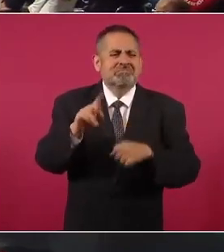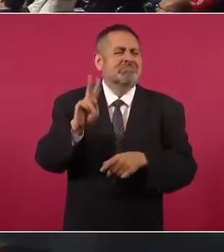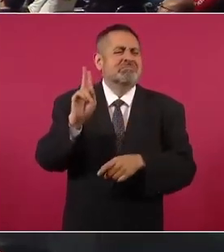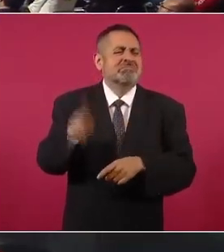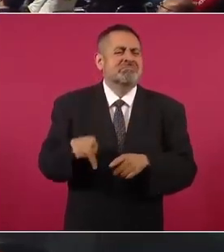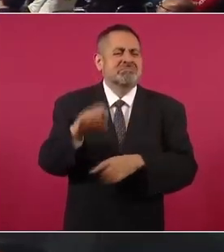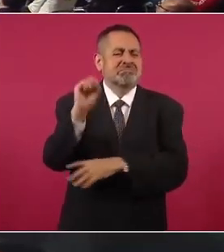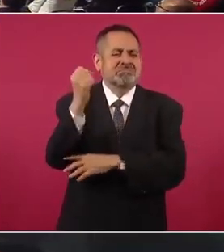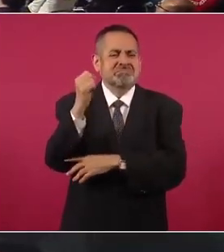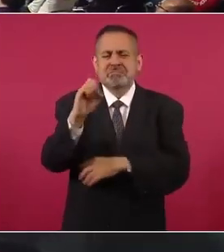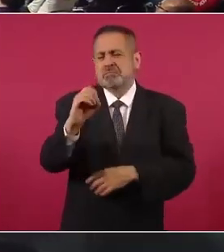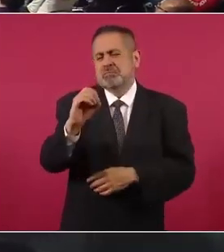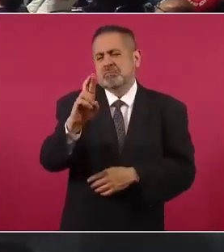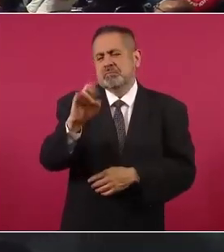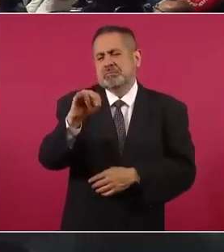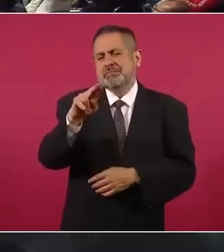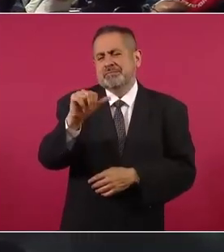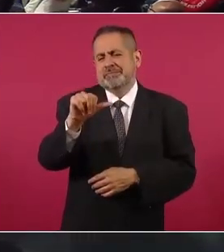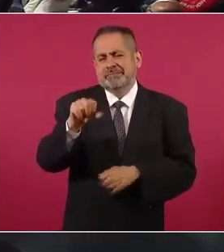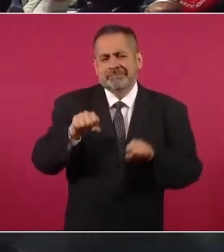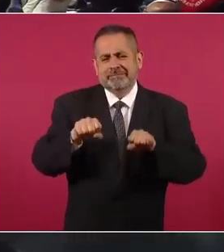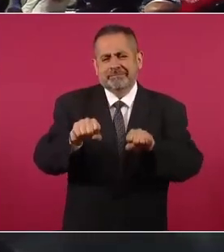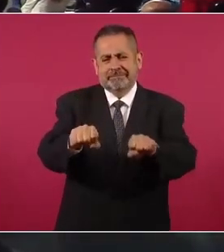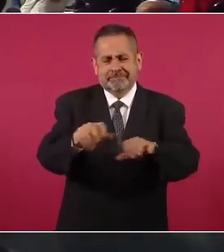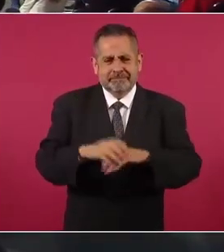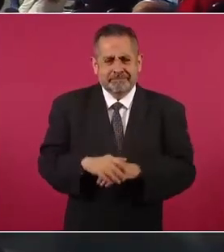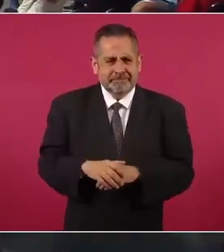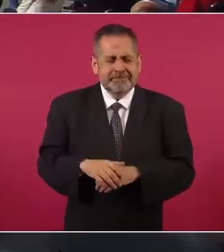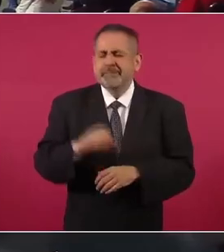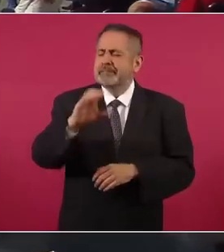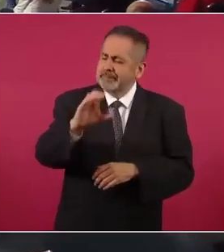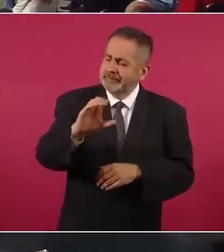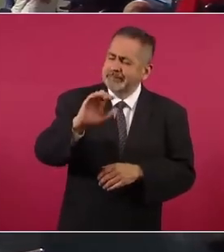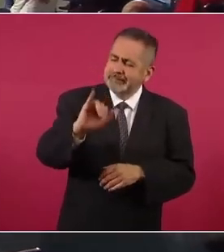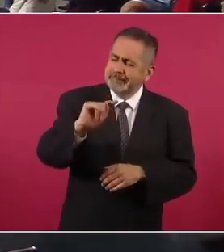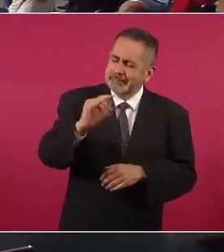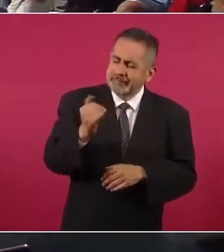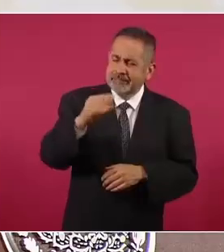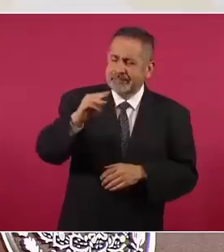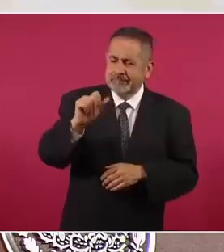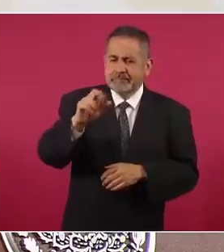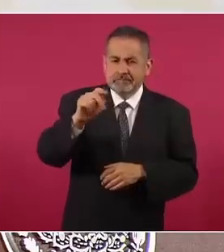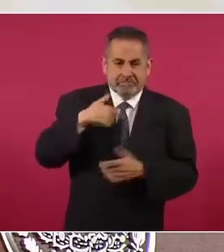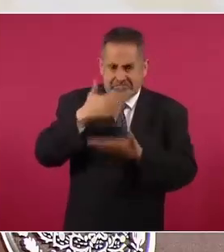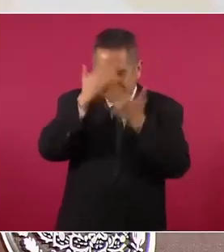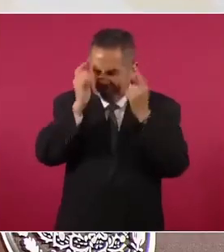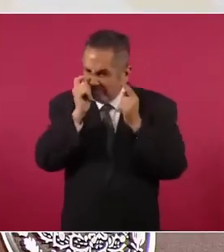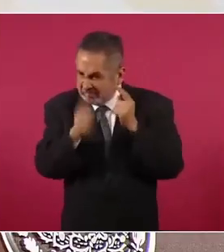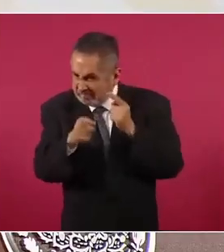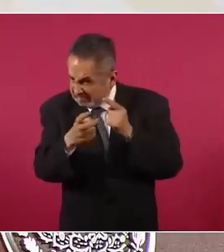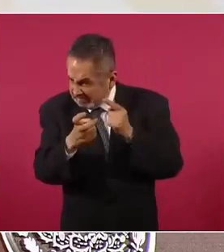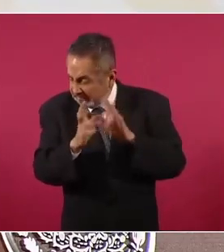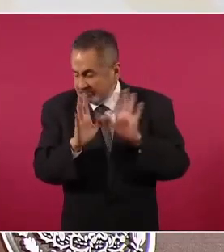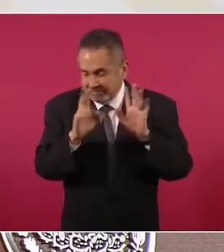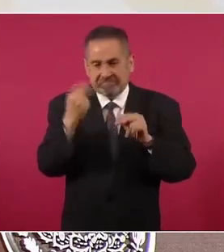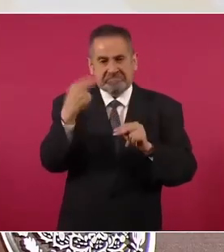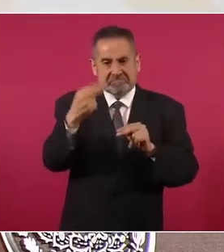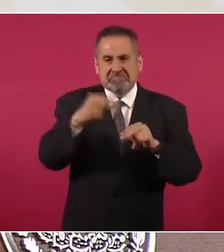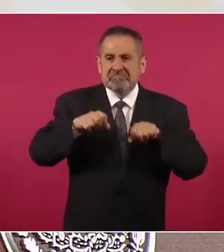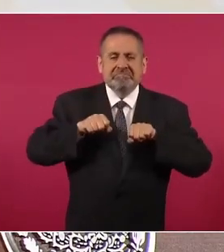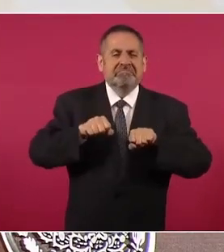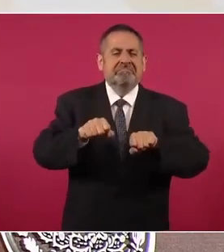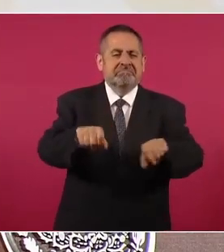pero parece que… Citymark. Citymark. Yo ni sabía qué cosa era eso, pero bueno, ya me